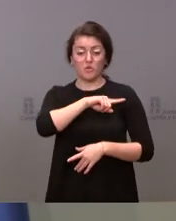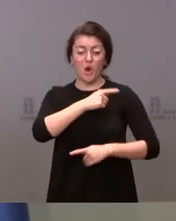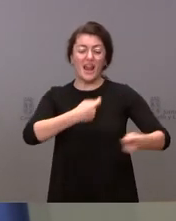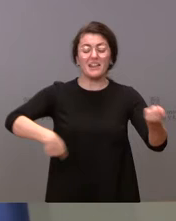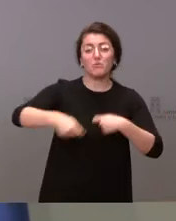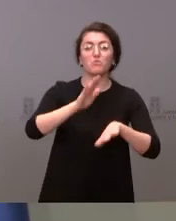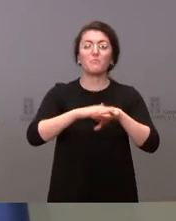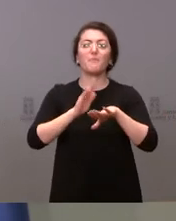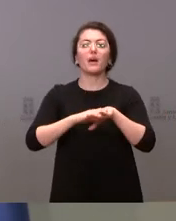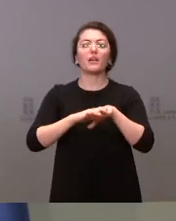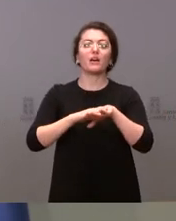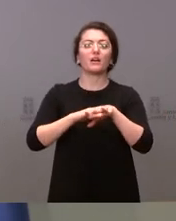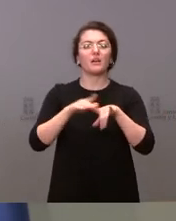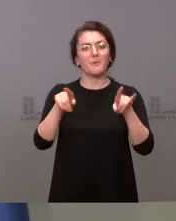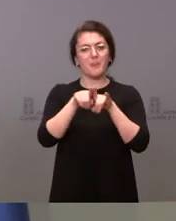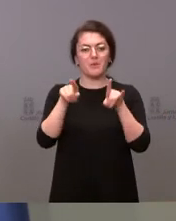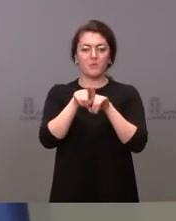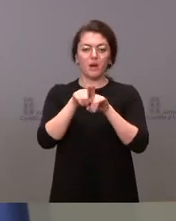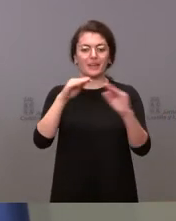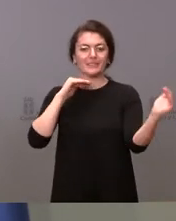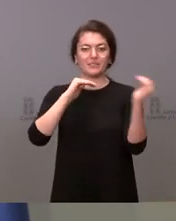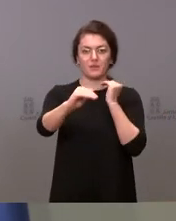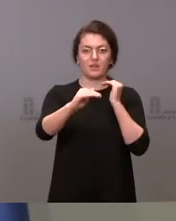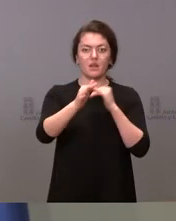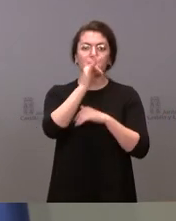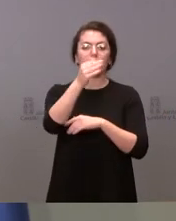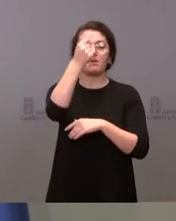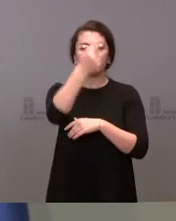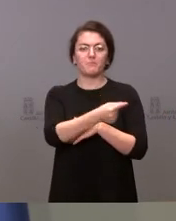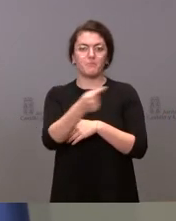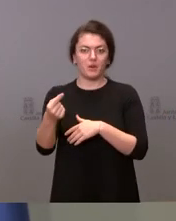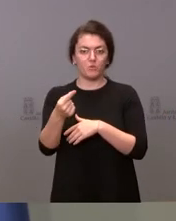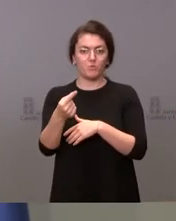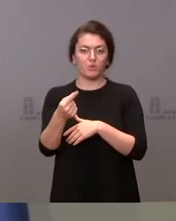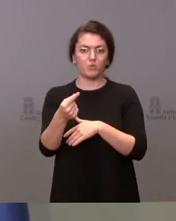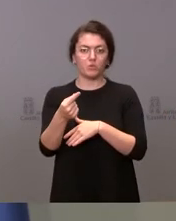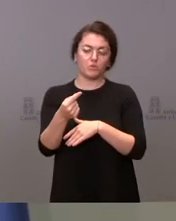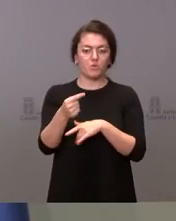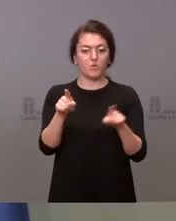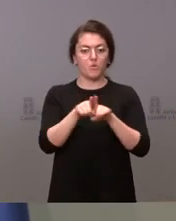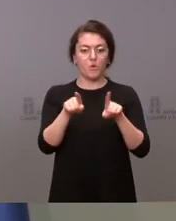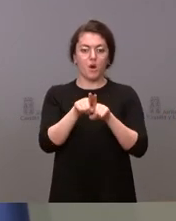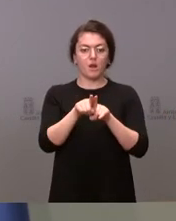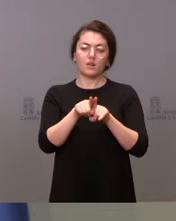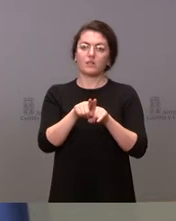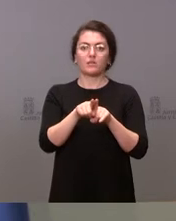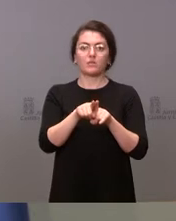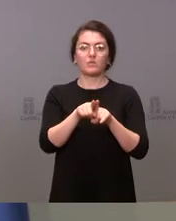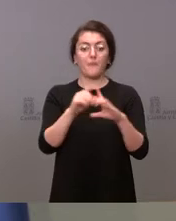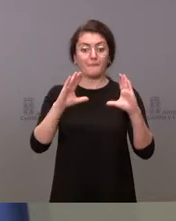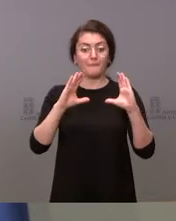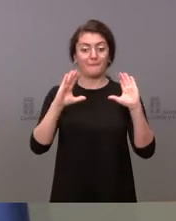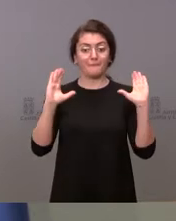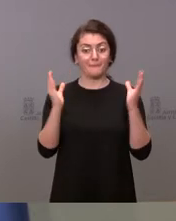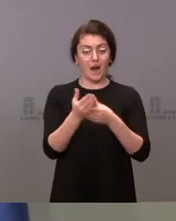estabilidad y para dar un presupuesto a la comunidad con un partido que hace propuestas